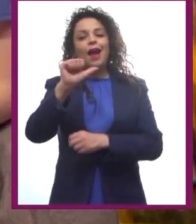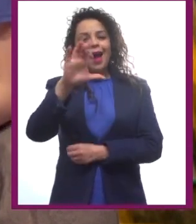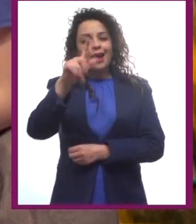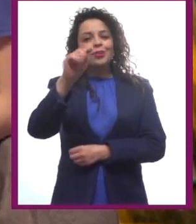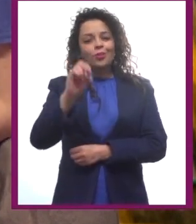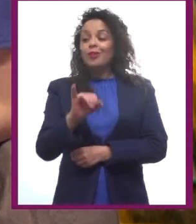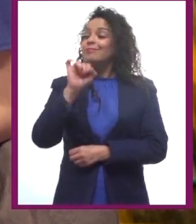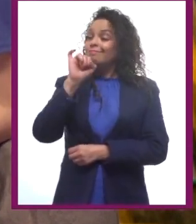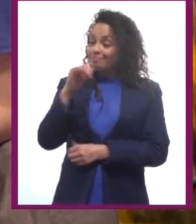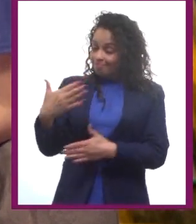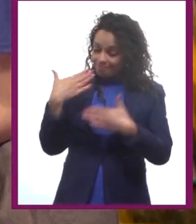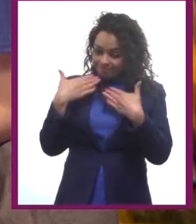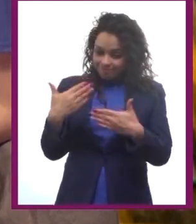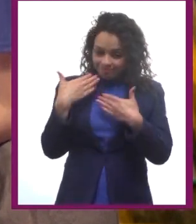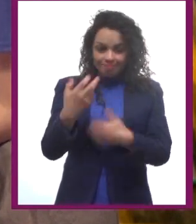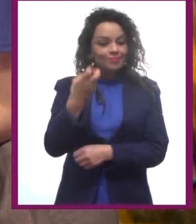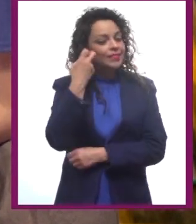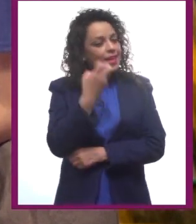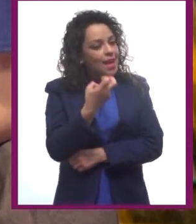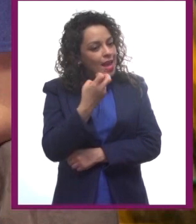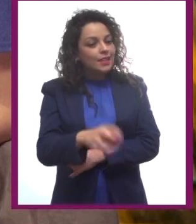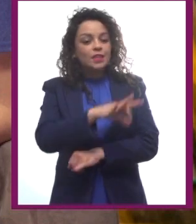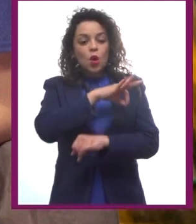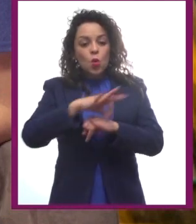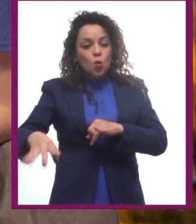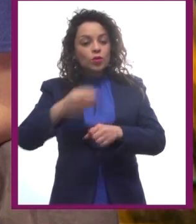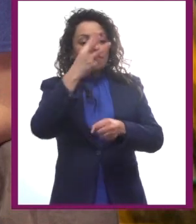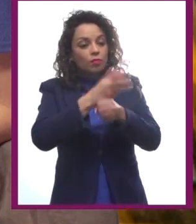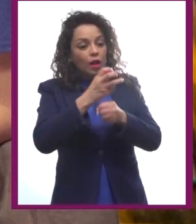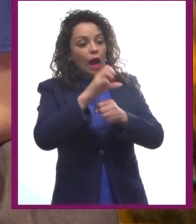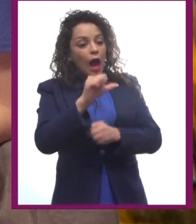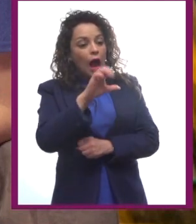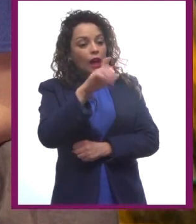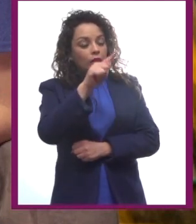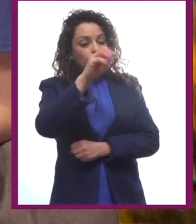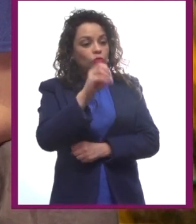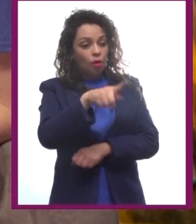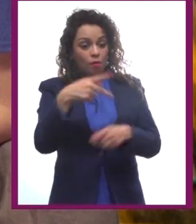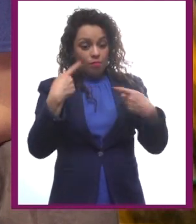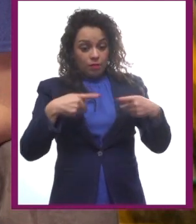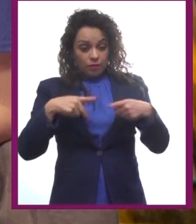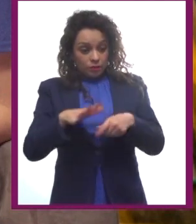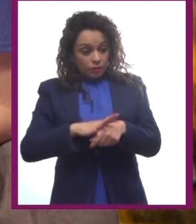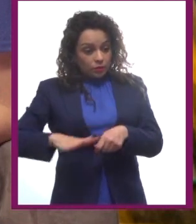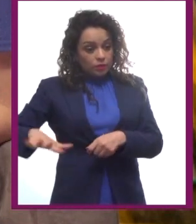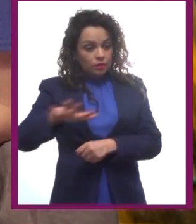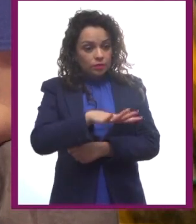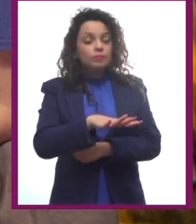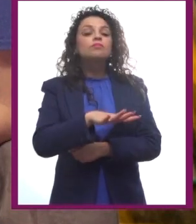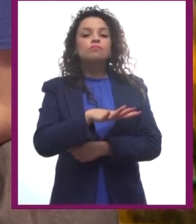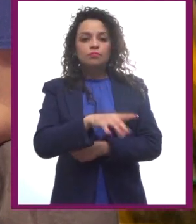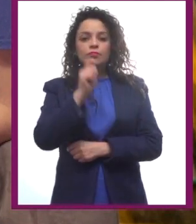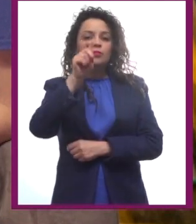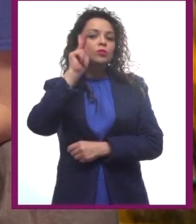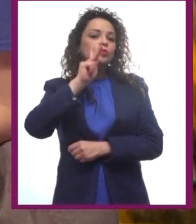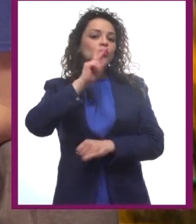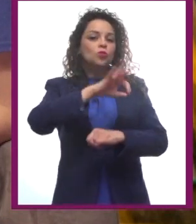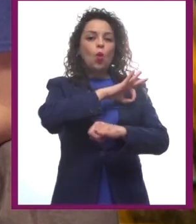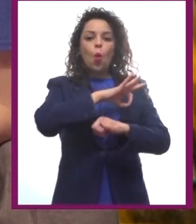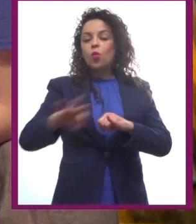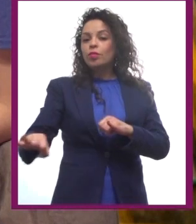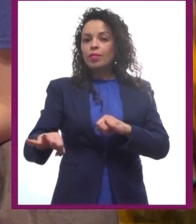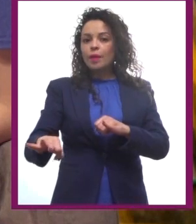señorita. Correcto. En el tercer y último acto, él o los protagonistas enfrentan la prueba final y